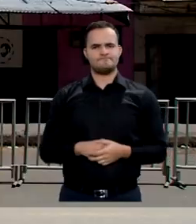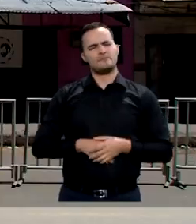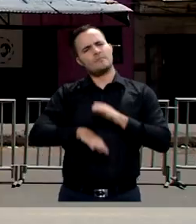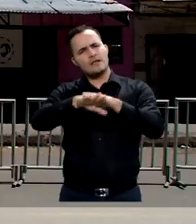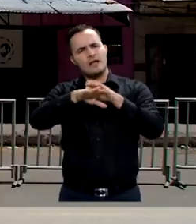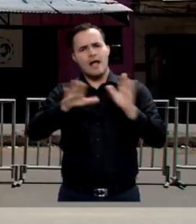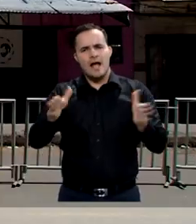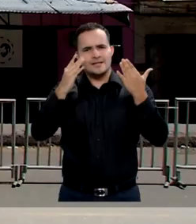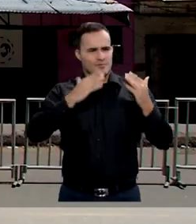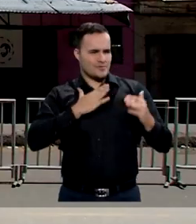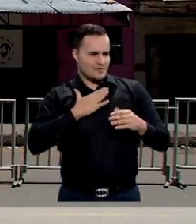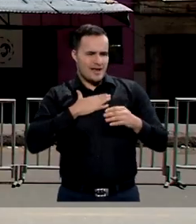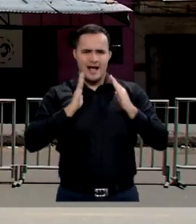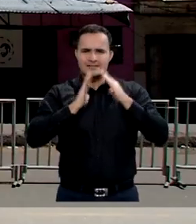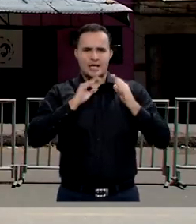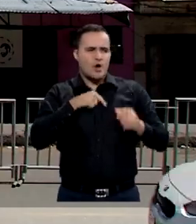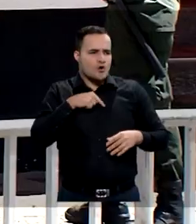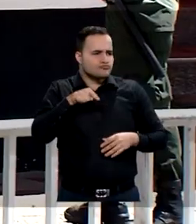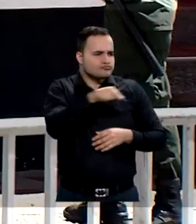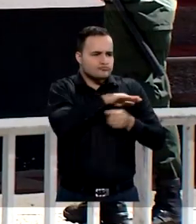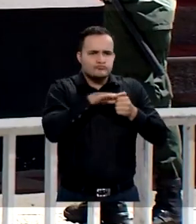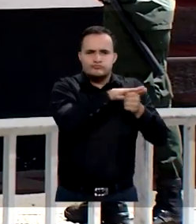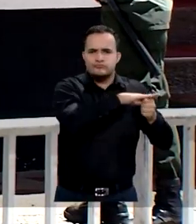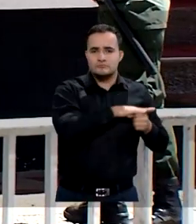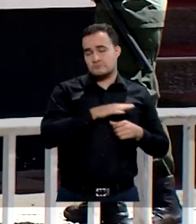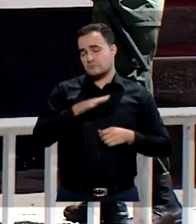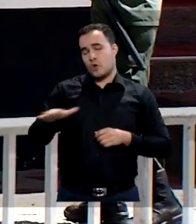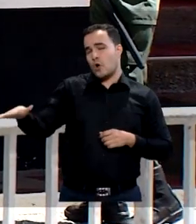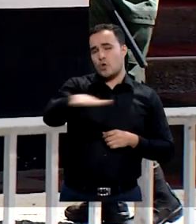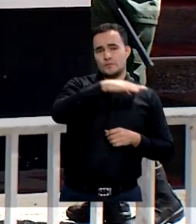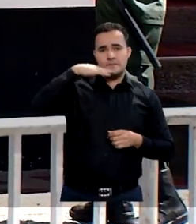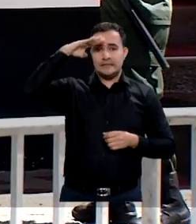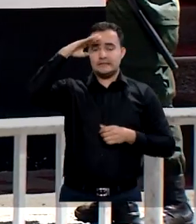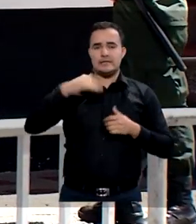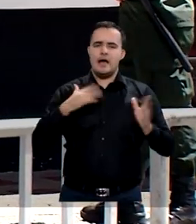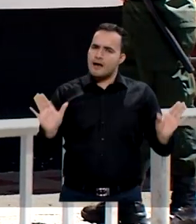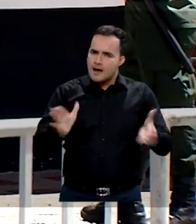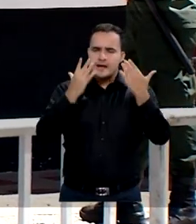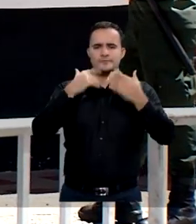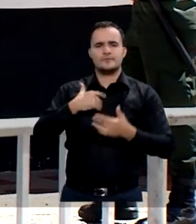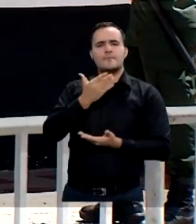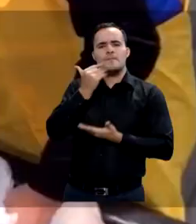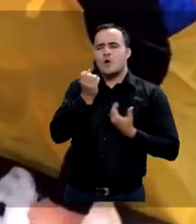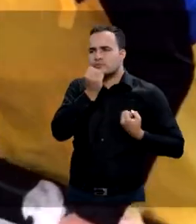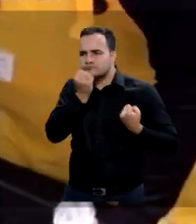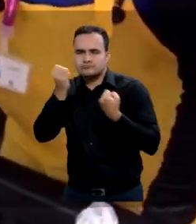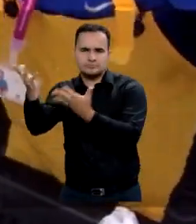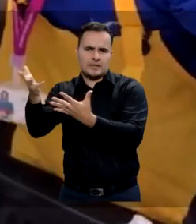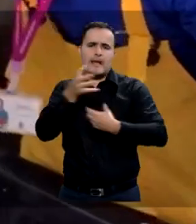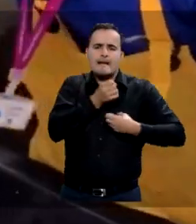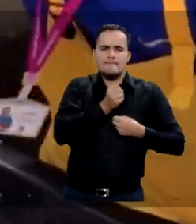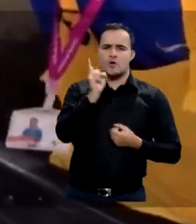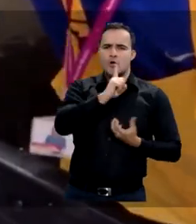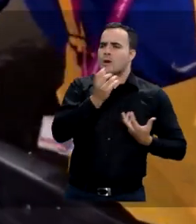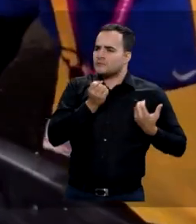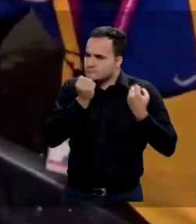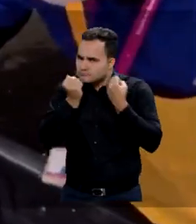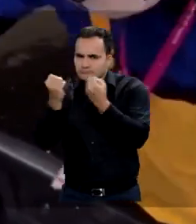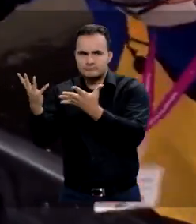También invito a toda la comunidad de mi barrio y de toda la ciudad de Medellín para que le brinden la